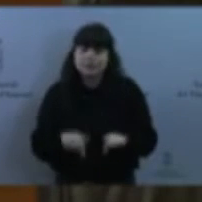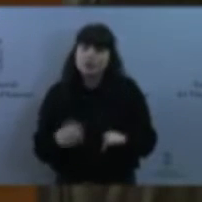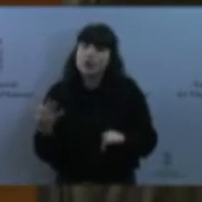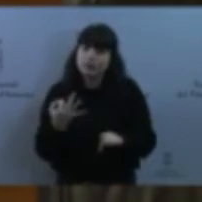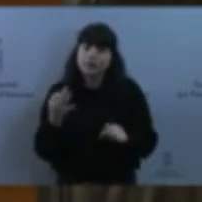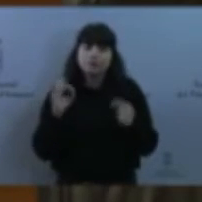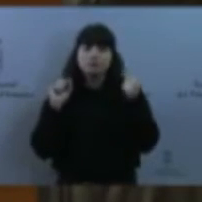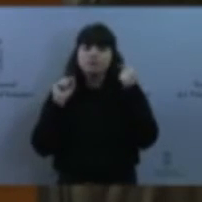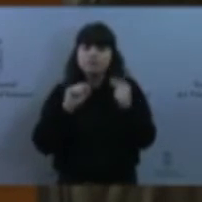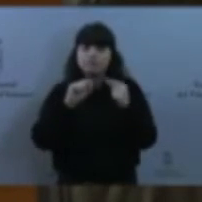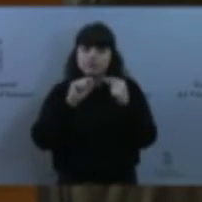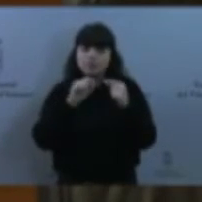Hasta ahora estaba siendo privada.